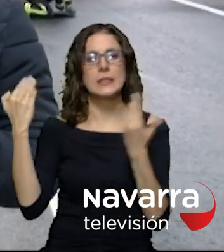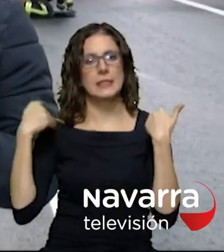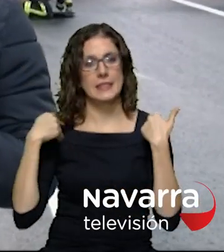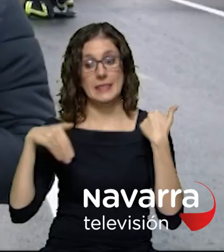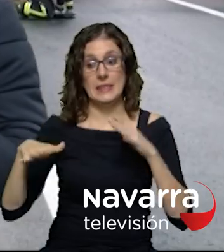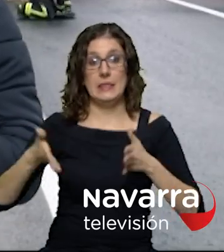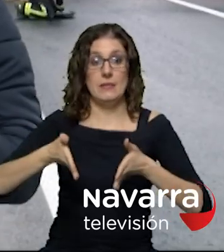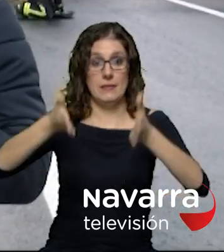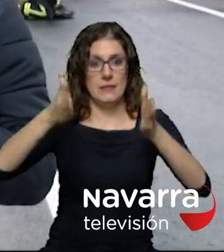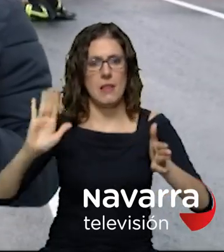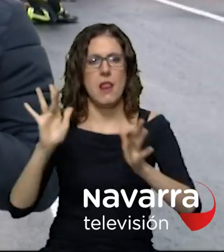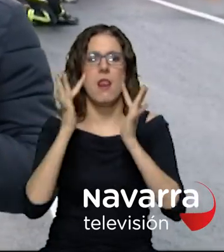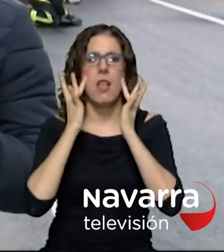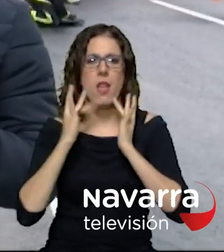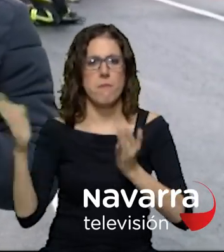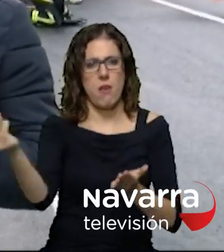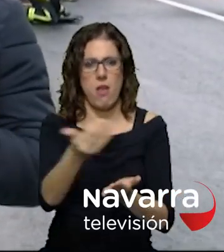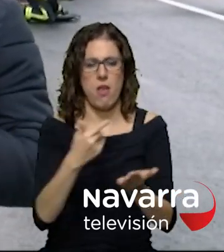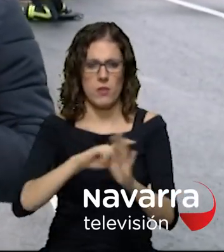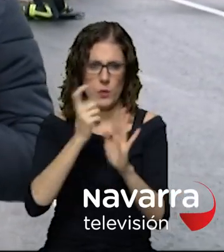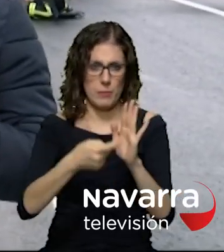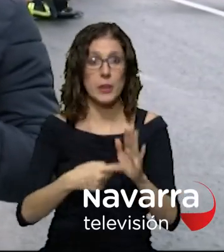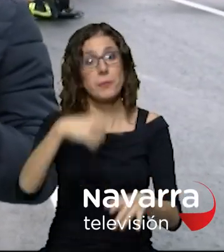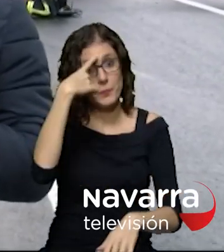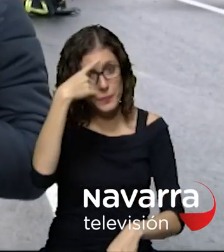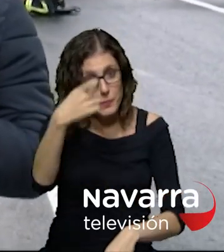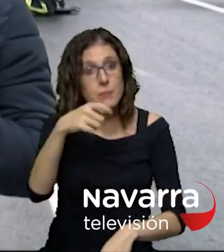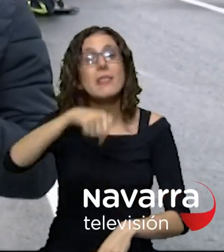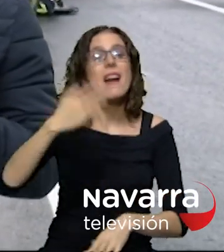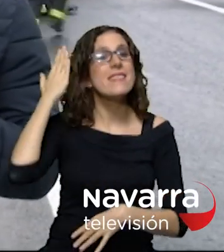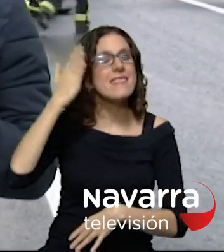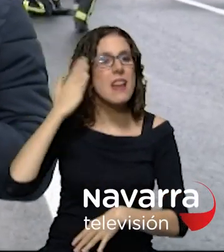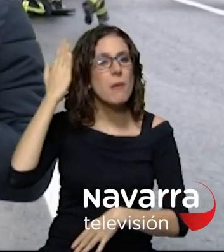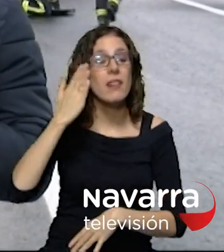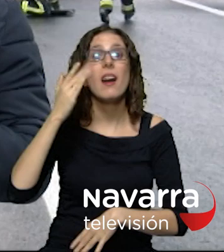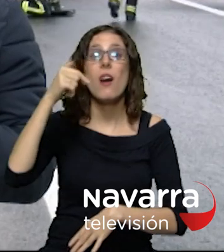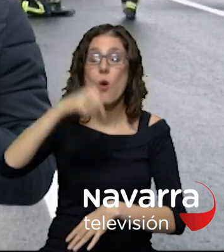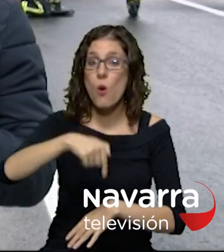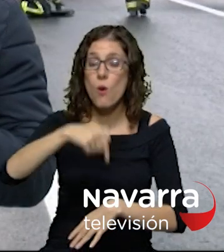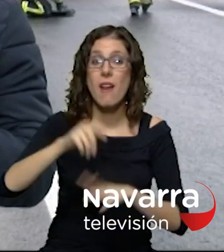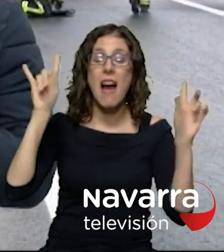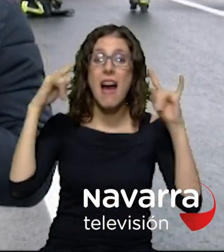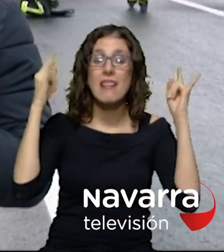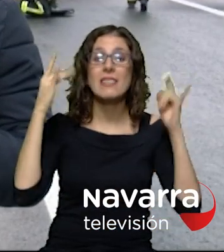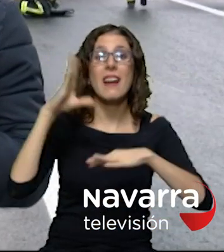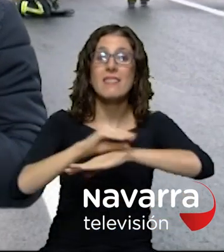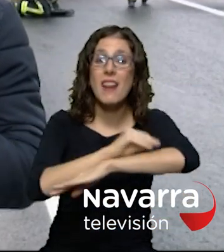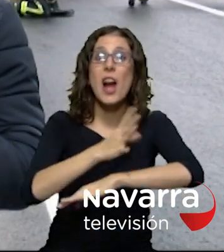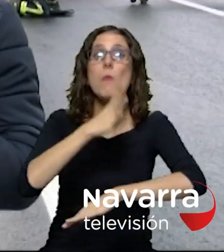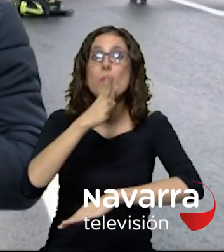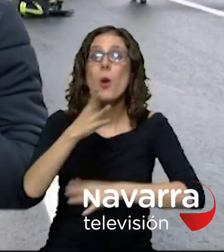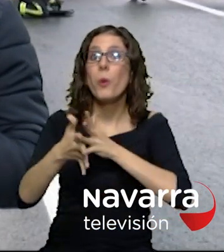de la carretera también hay que recordar que navarra está en alerta naranja por fuertes rachas de viento de hasta 100 kilómetros por hora